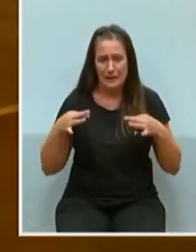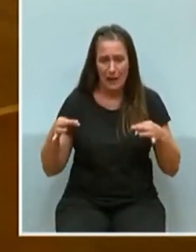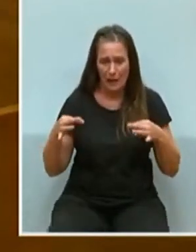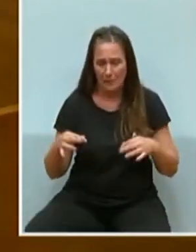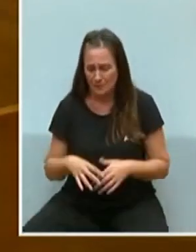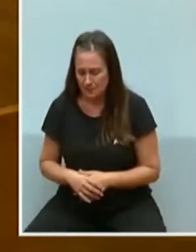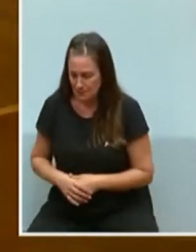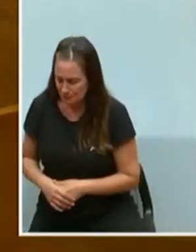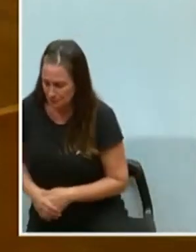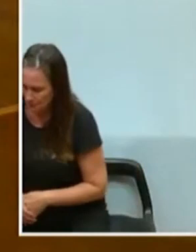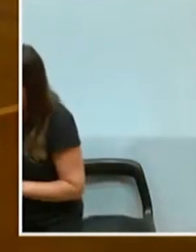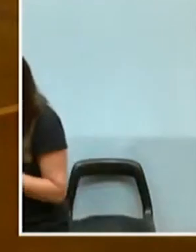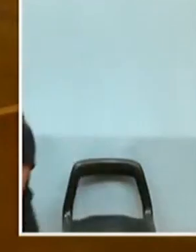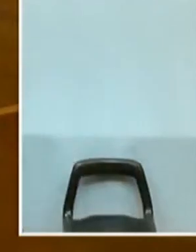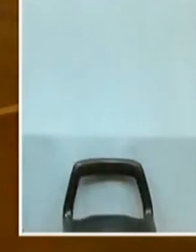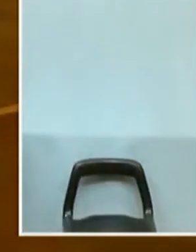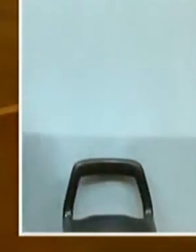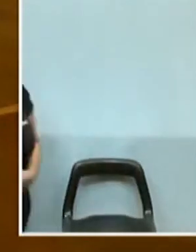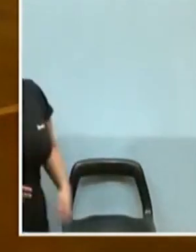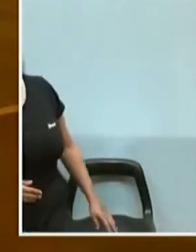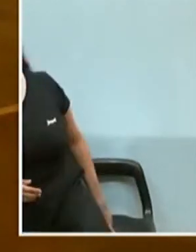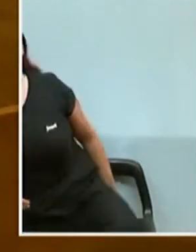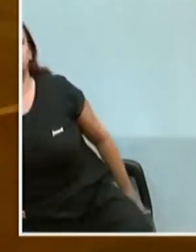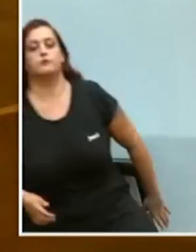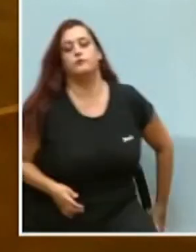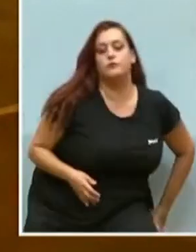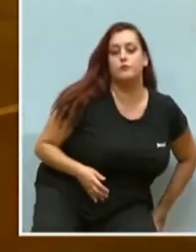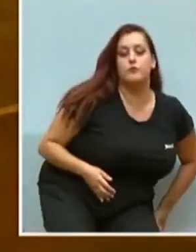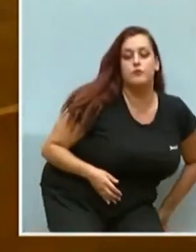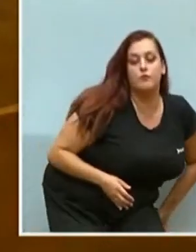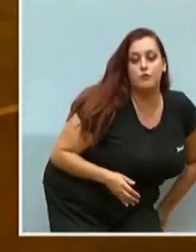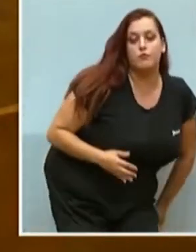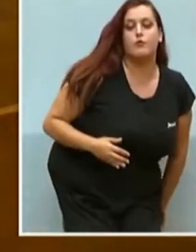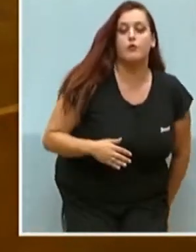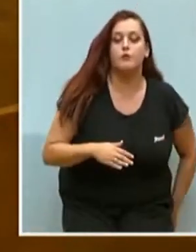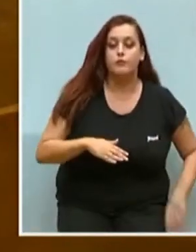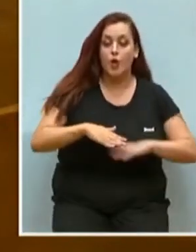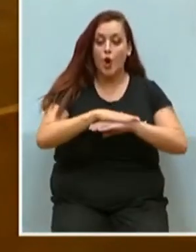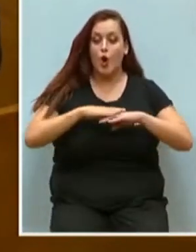Con el nuevo Gobierno del PP y Vox se inicia un camino de prosperidad para los valencianos.